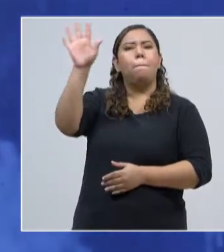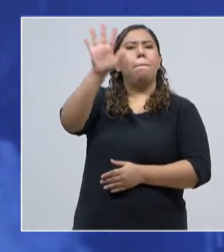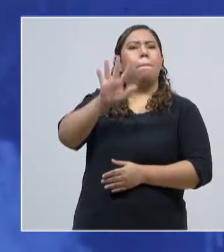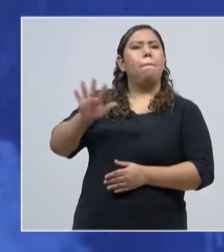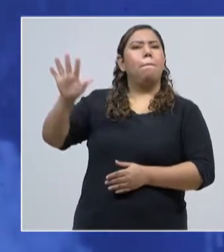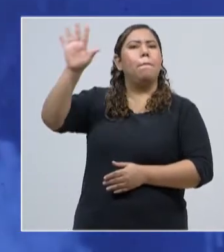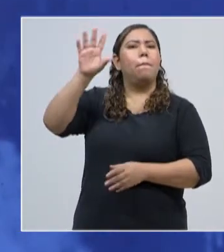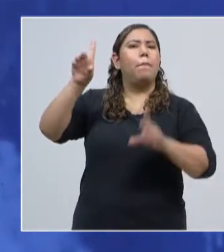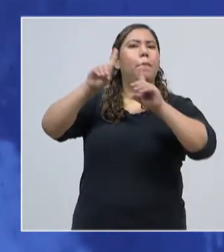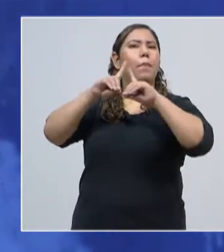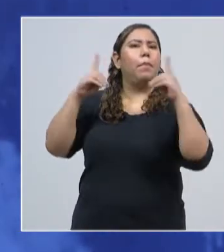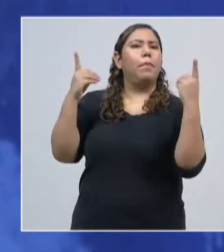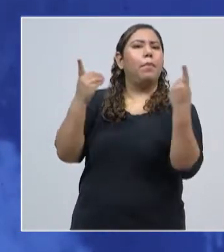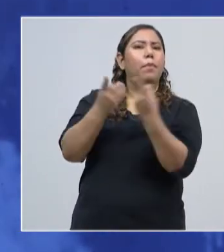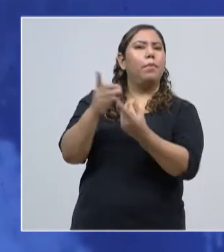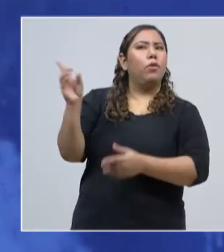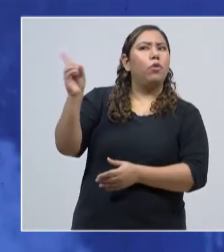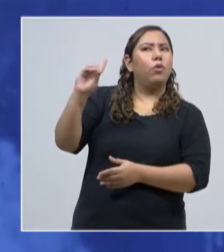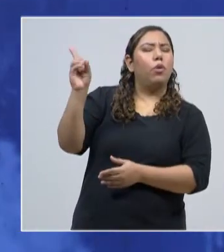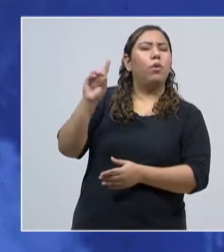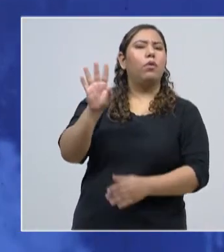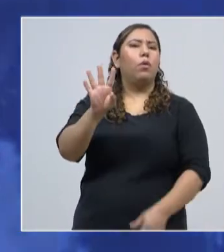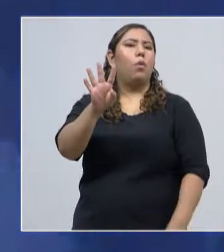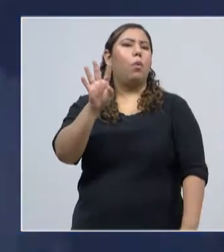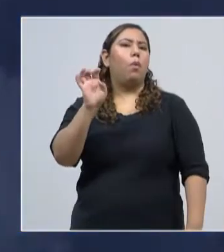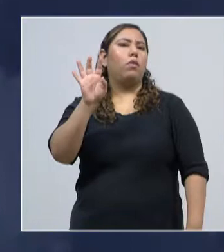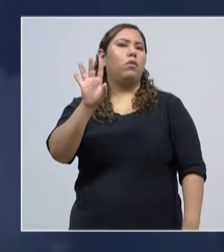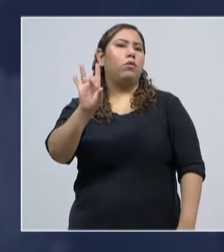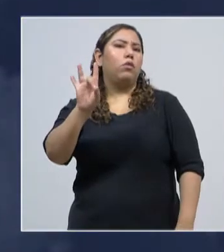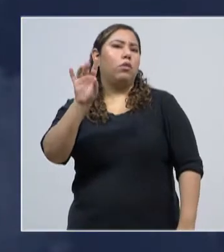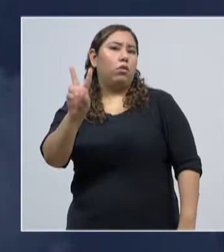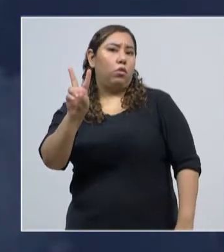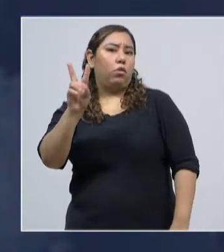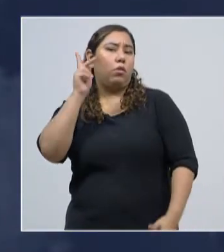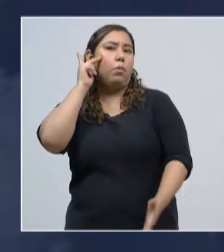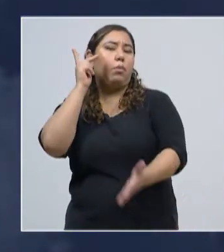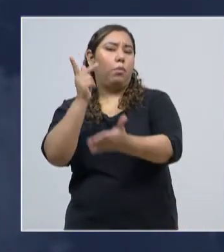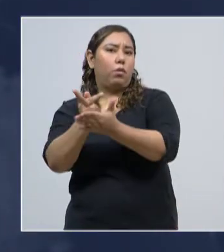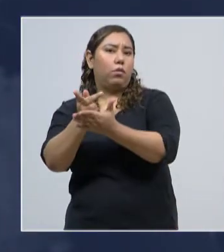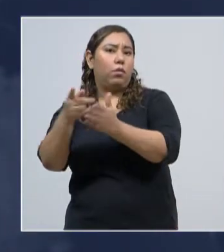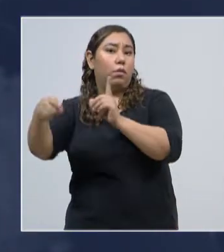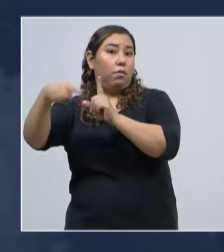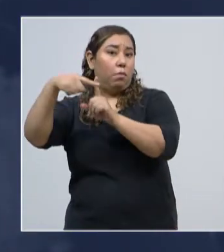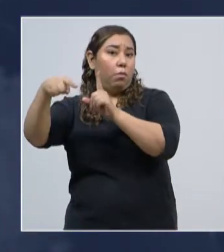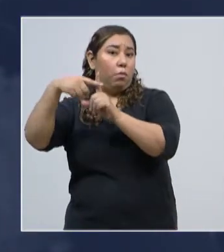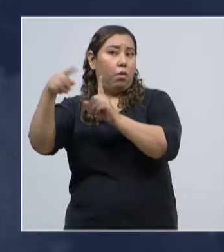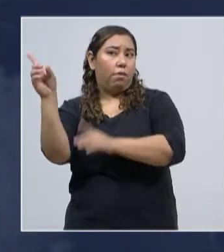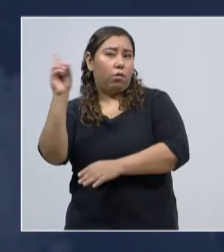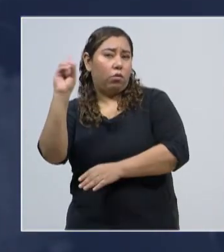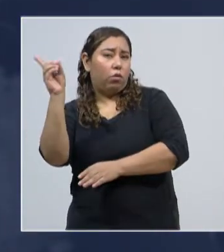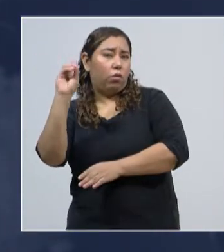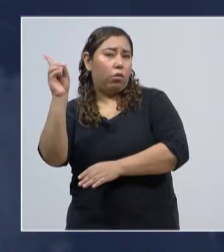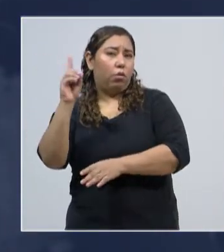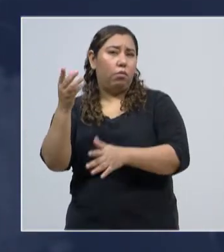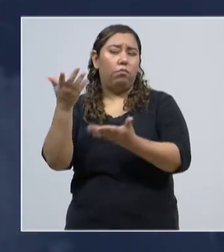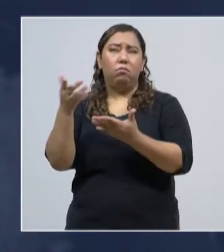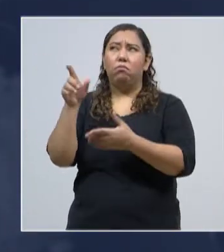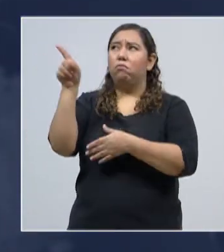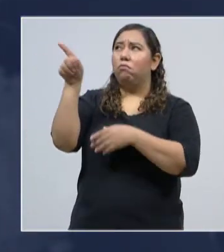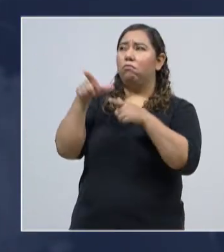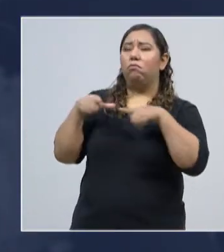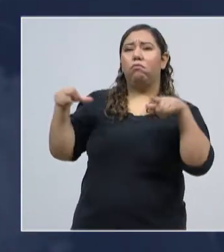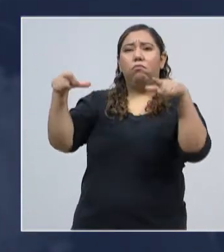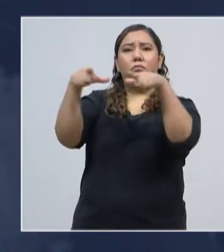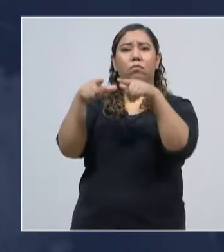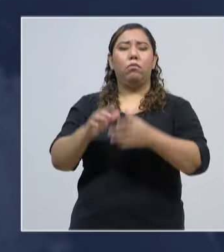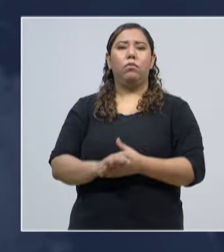482 pruebas positivas, de dónde son estos compatriotas. Vemos que el